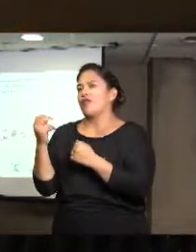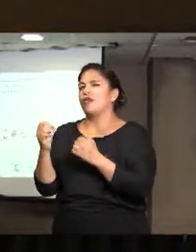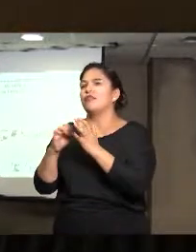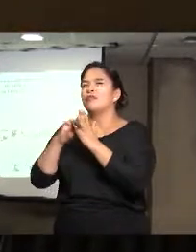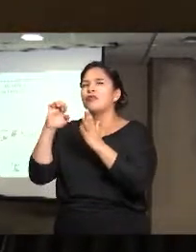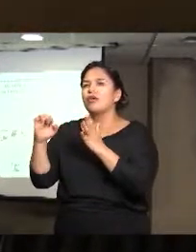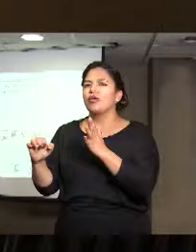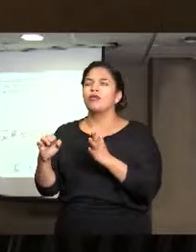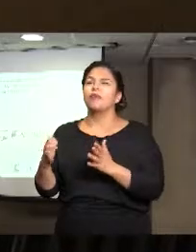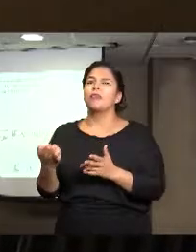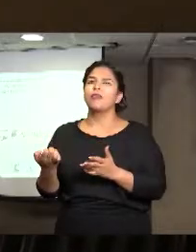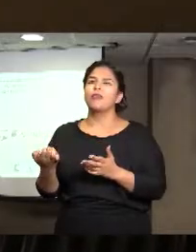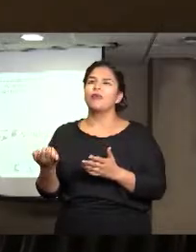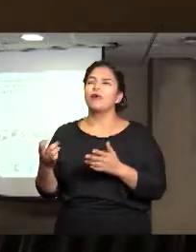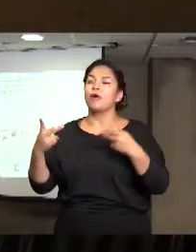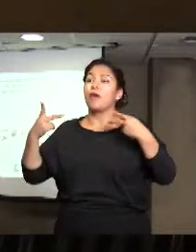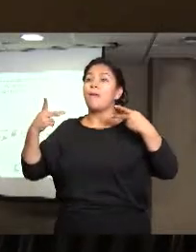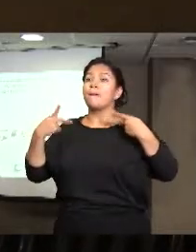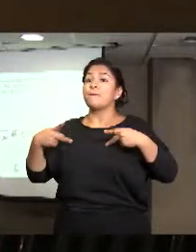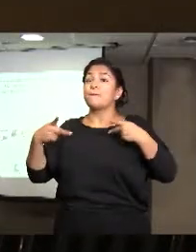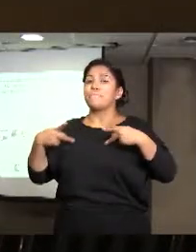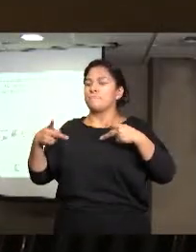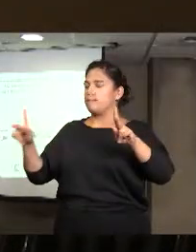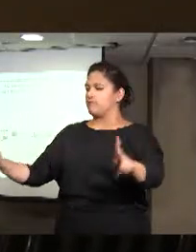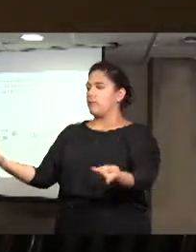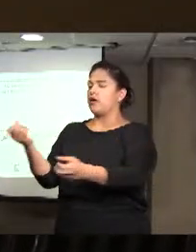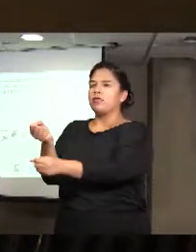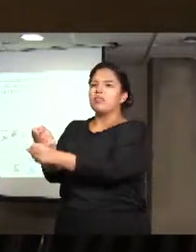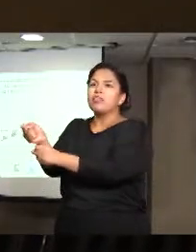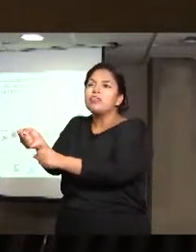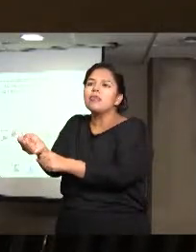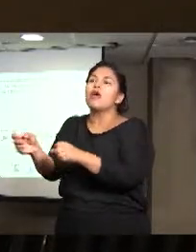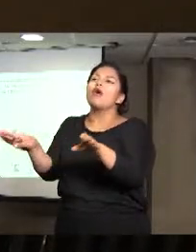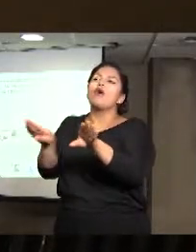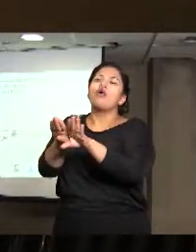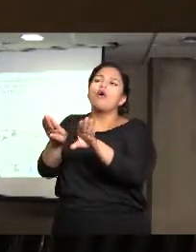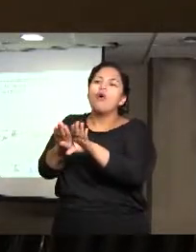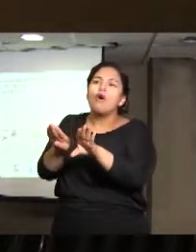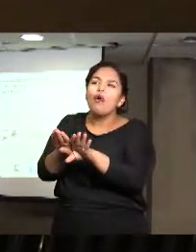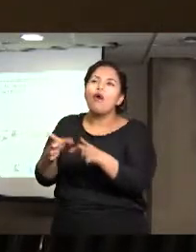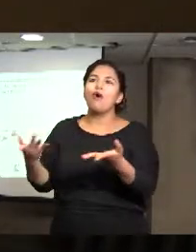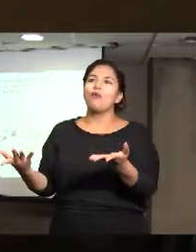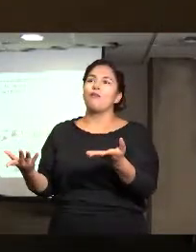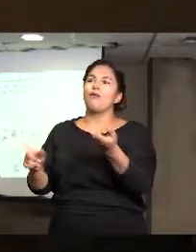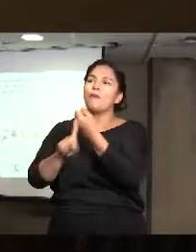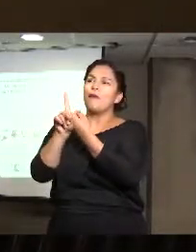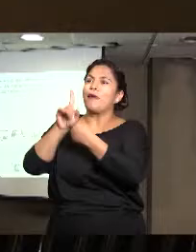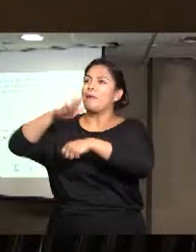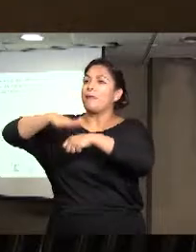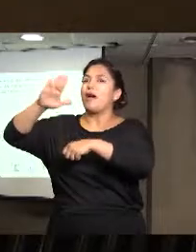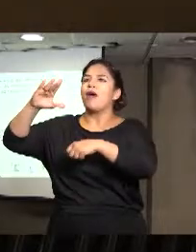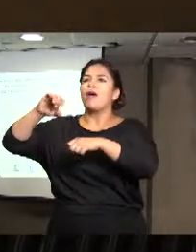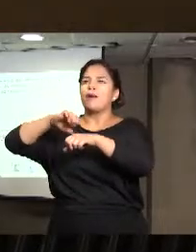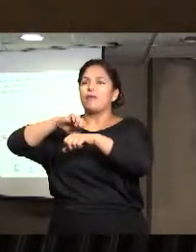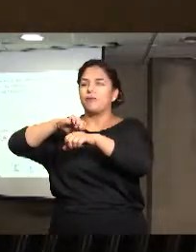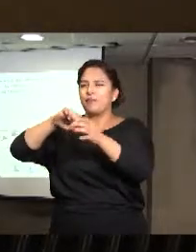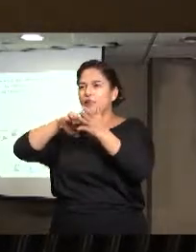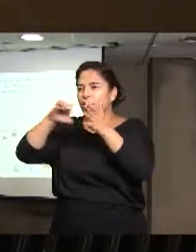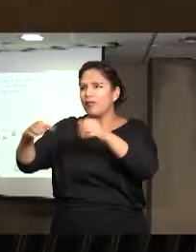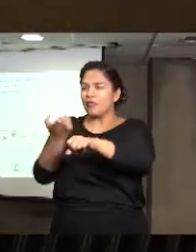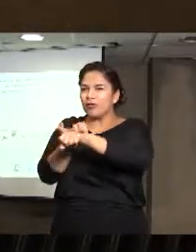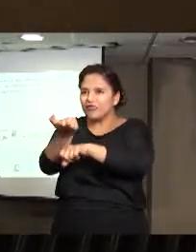situación de la trata de personas? ¿Qué incidencia tienen? ¿En qué lugares o qué estados? ¿Y qué tanto se ha